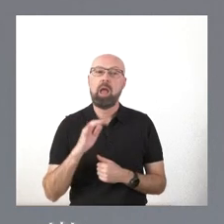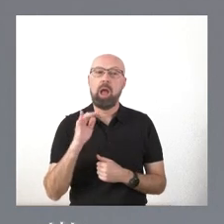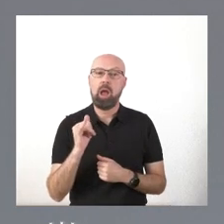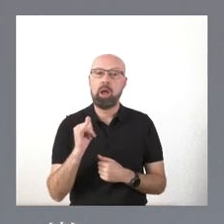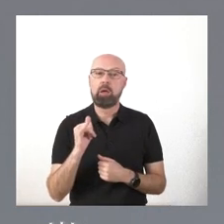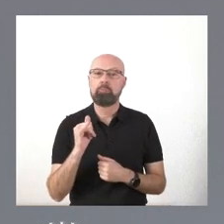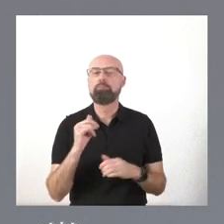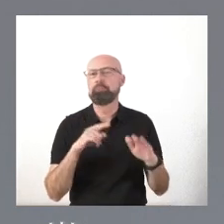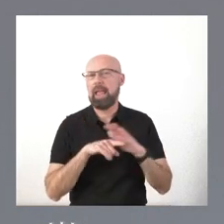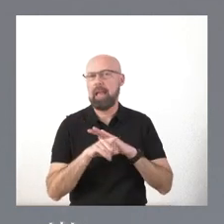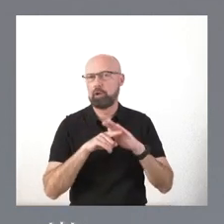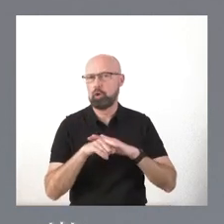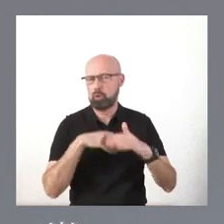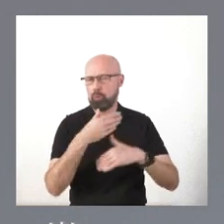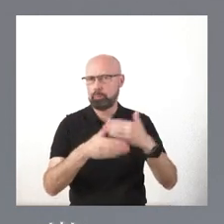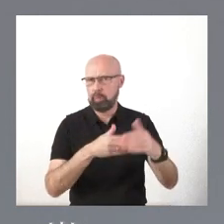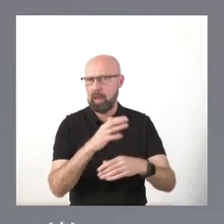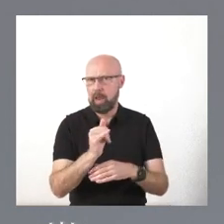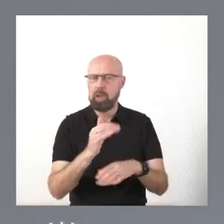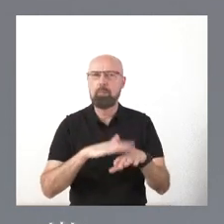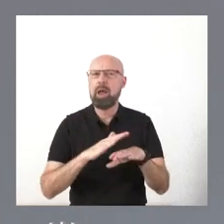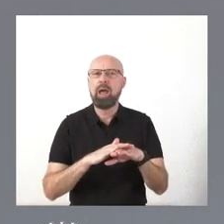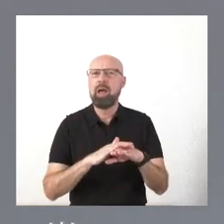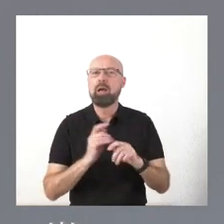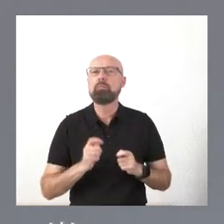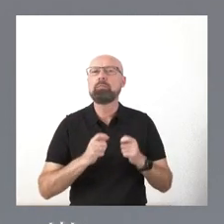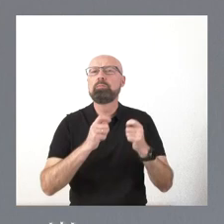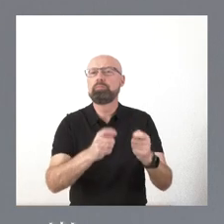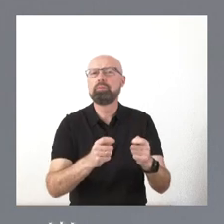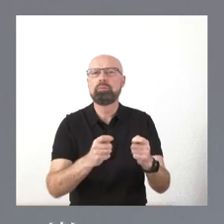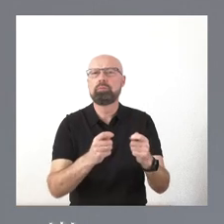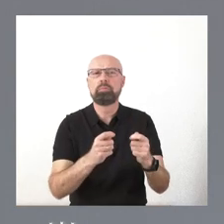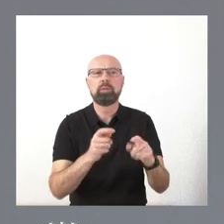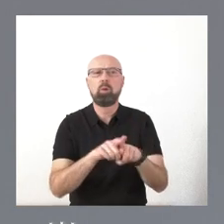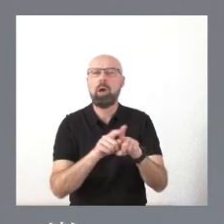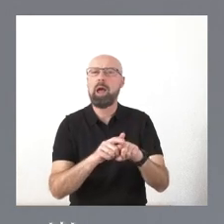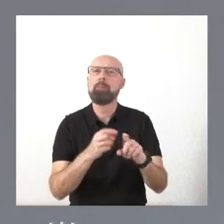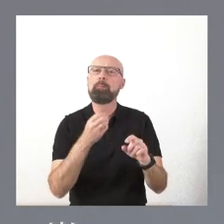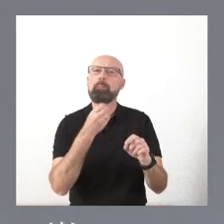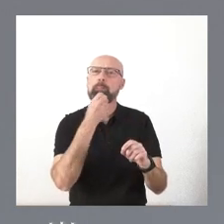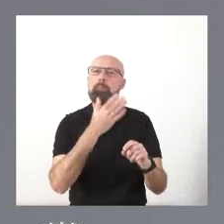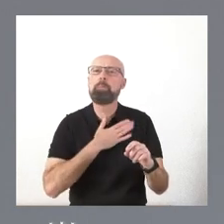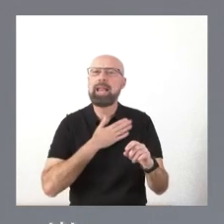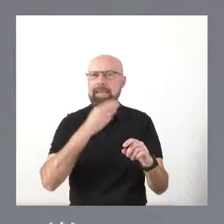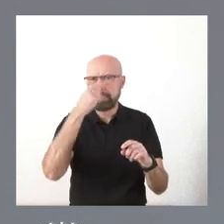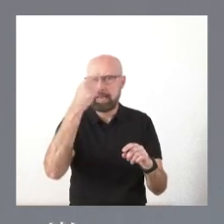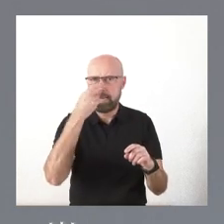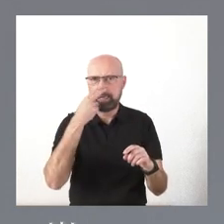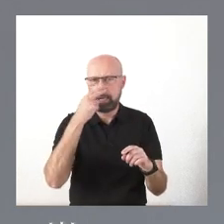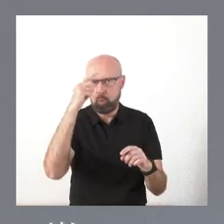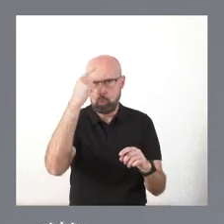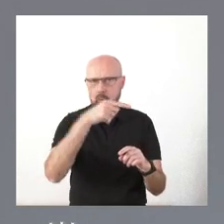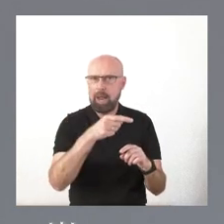trámites para cualquier declaración de BID. Hay unos trámites. Y esos trámites no son